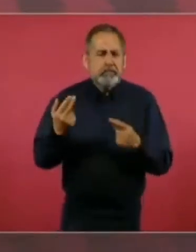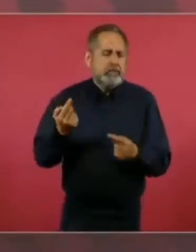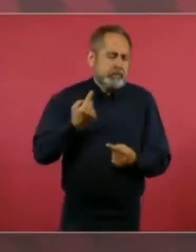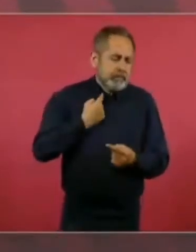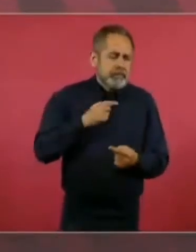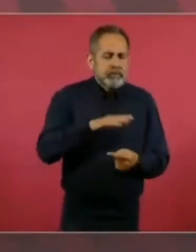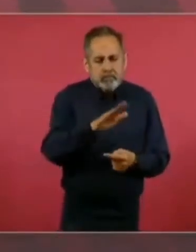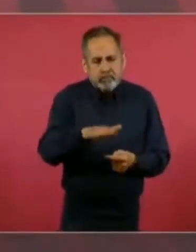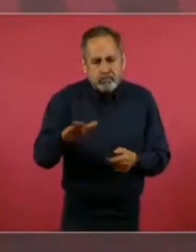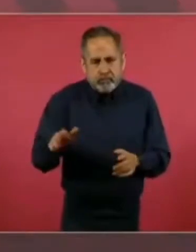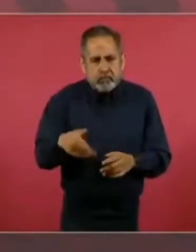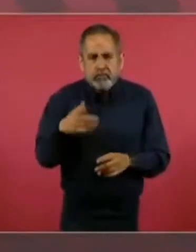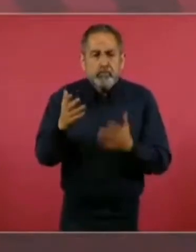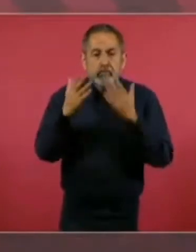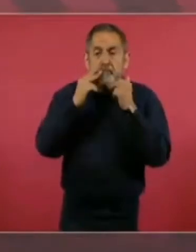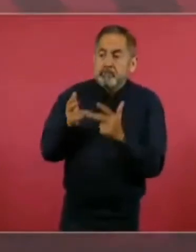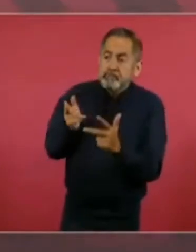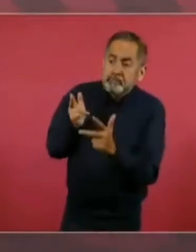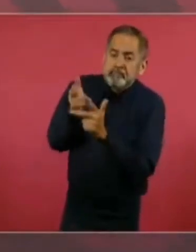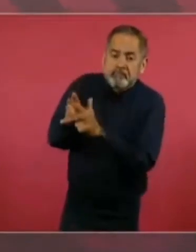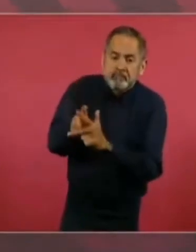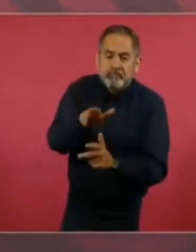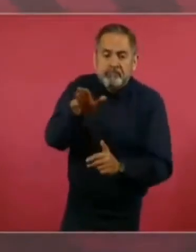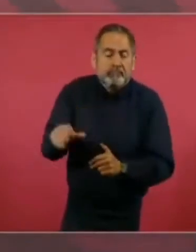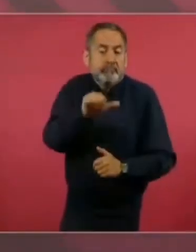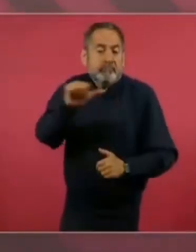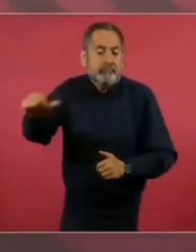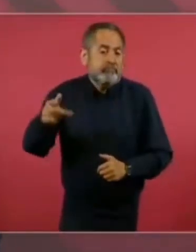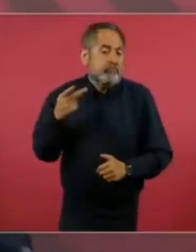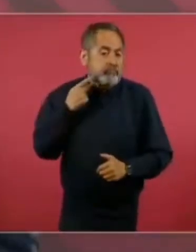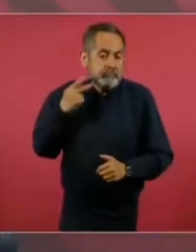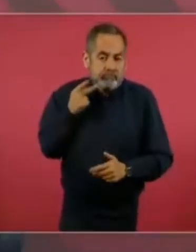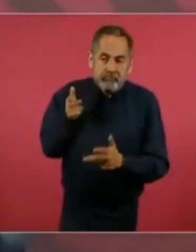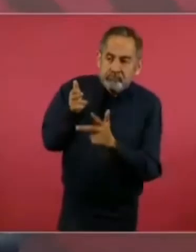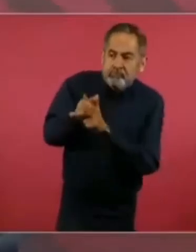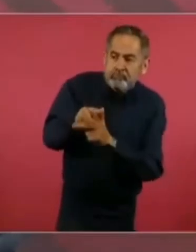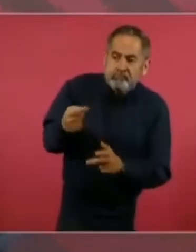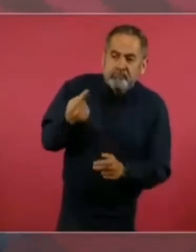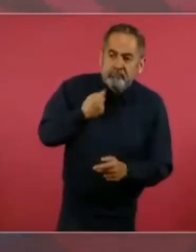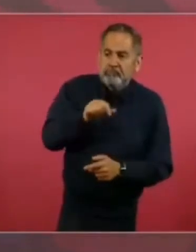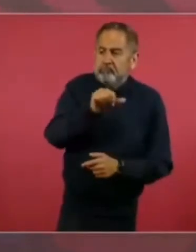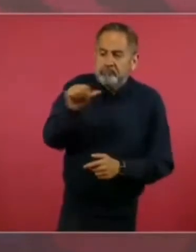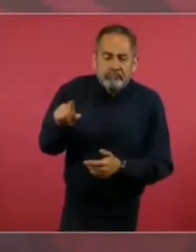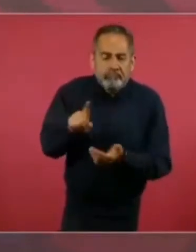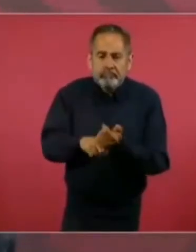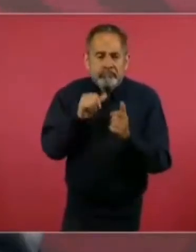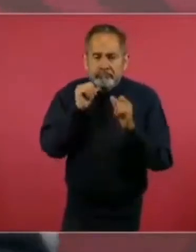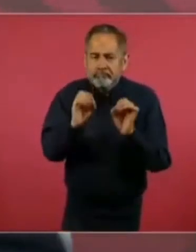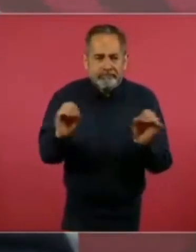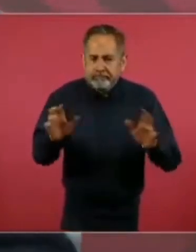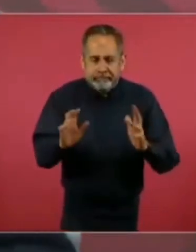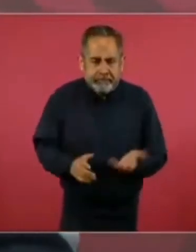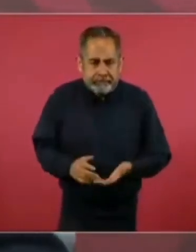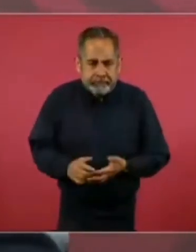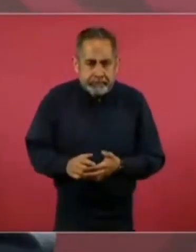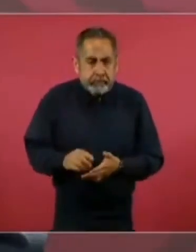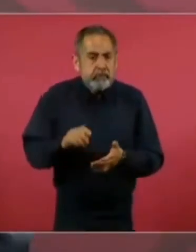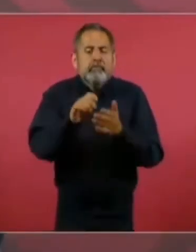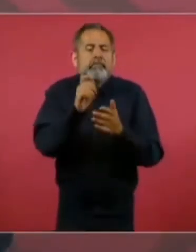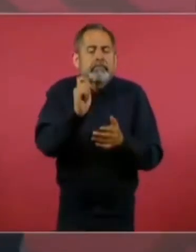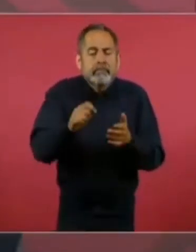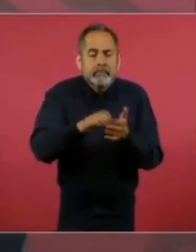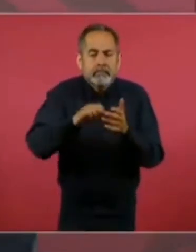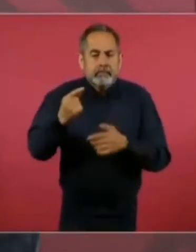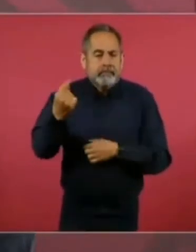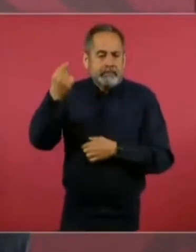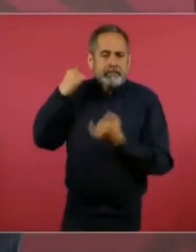ni de políticos, o sea, no hubo en la campaña un asunto como